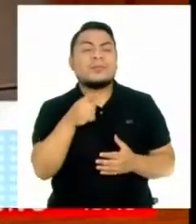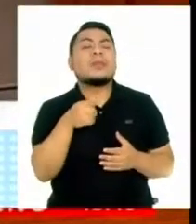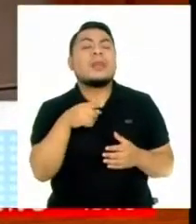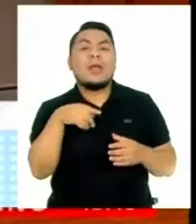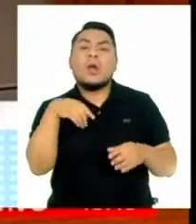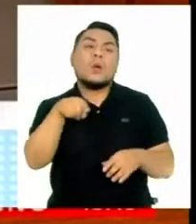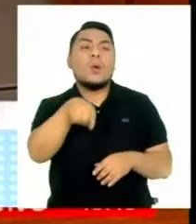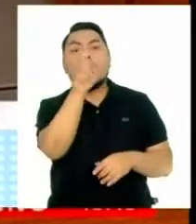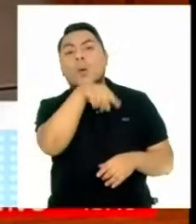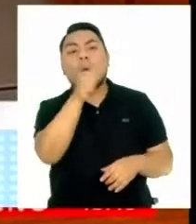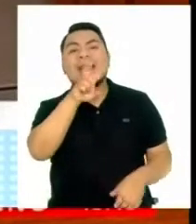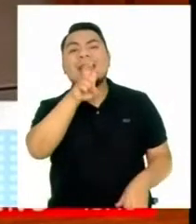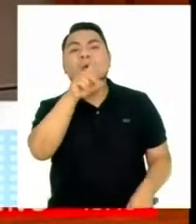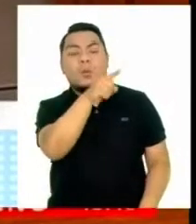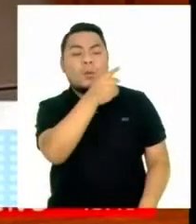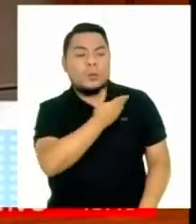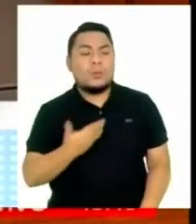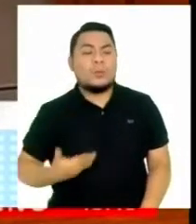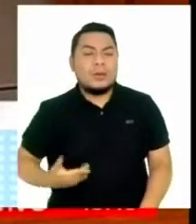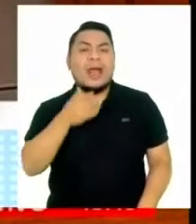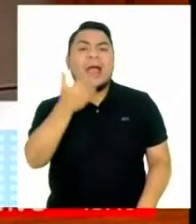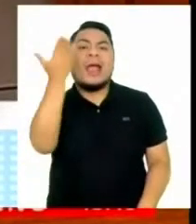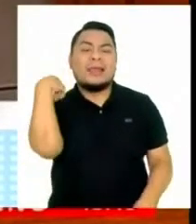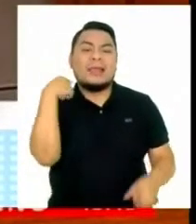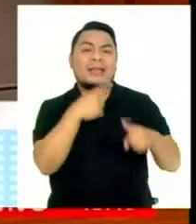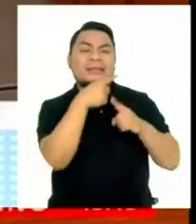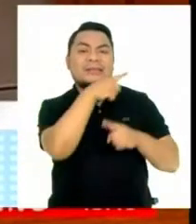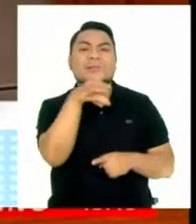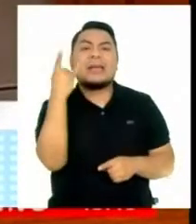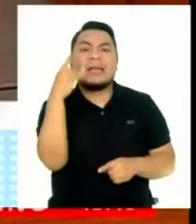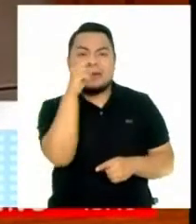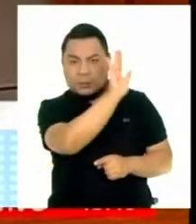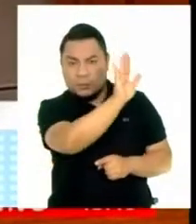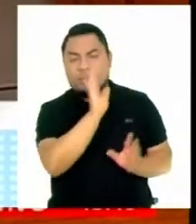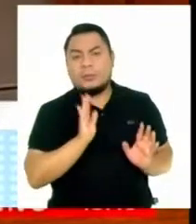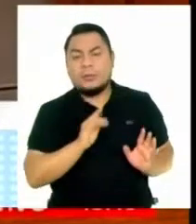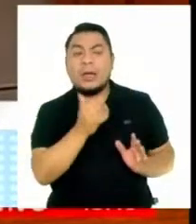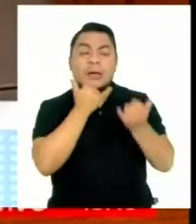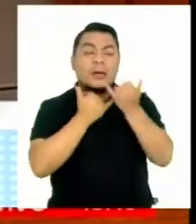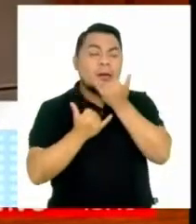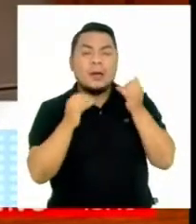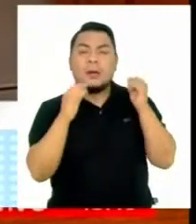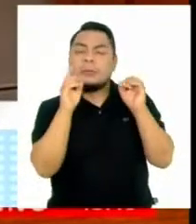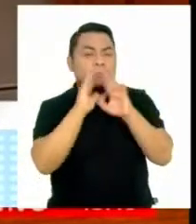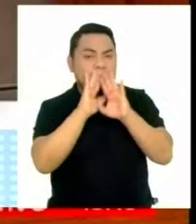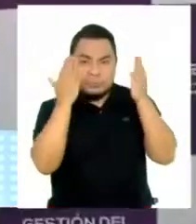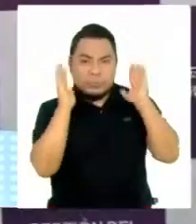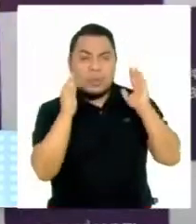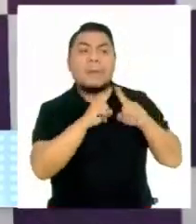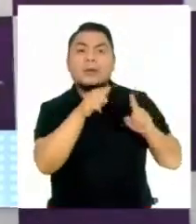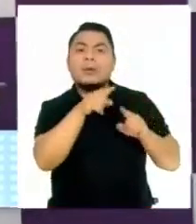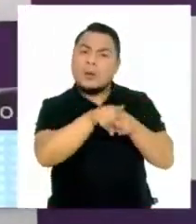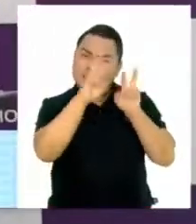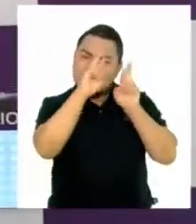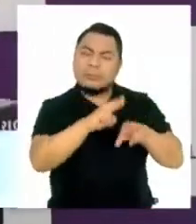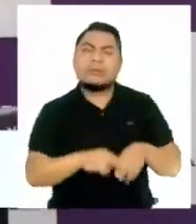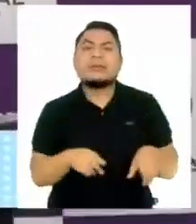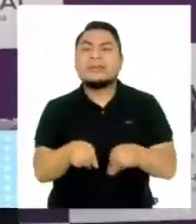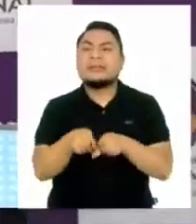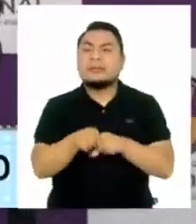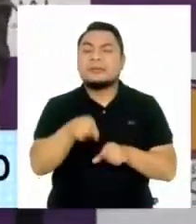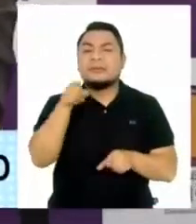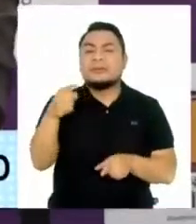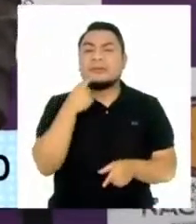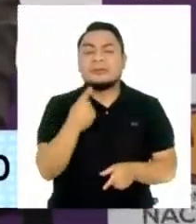errores y con aciertos, pero que nos merece el mismo respeto. Finalmente, el